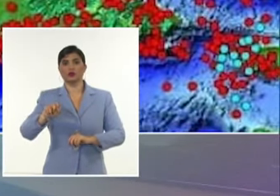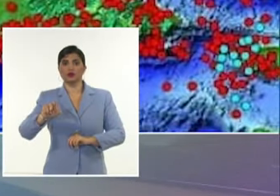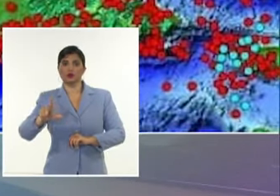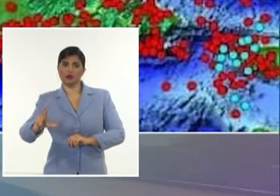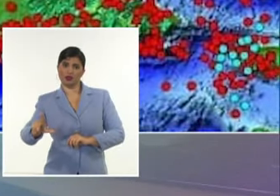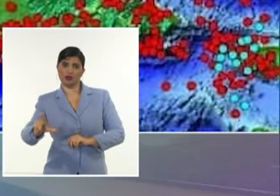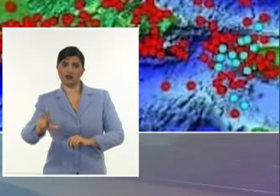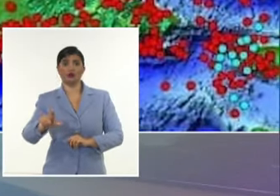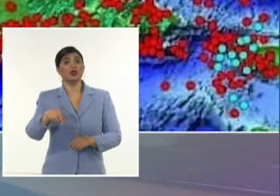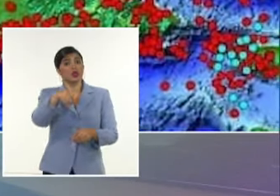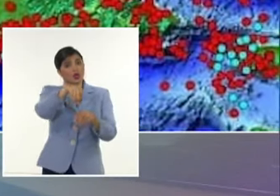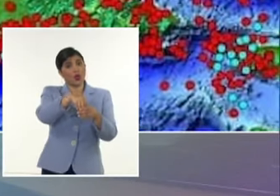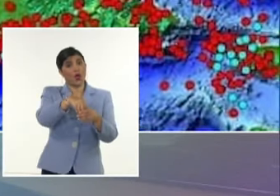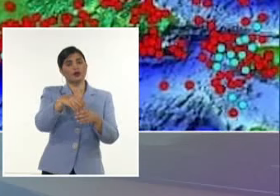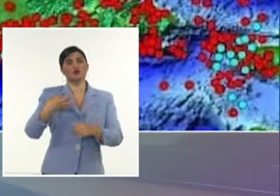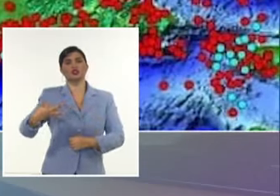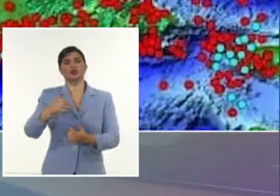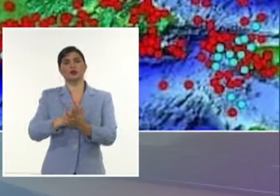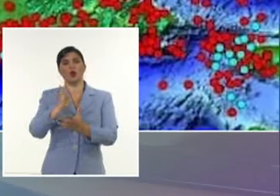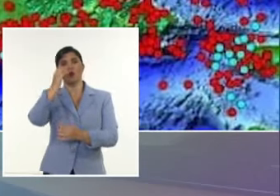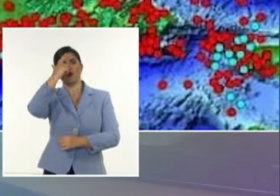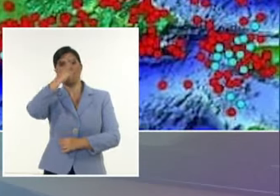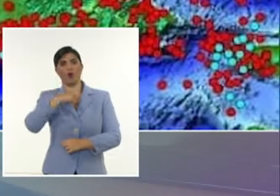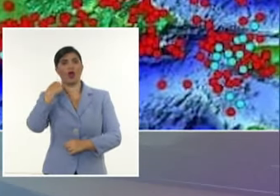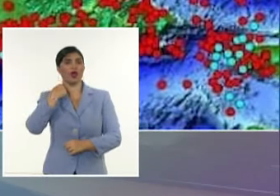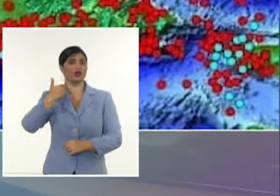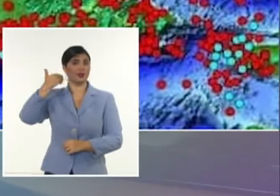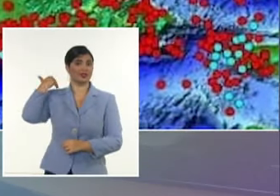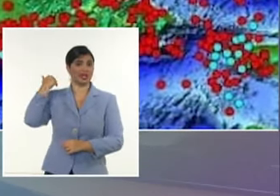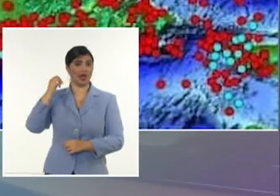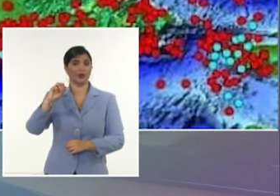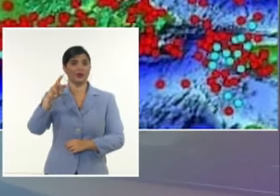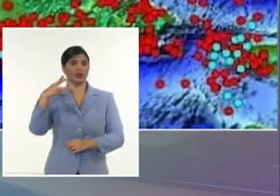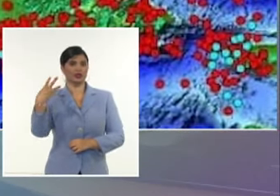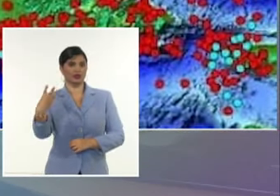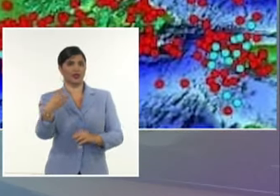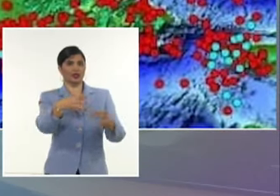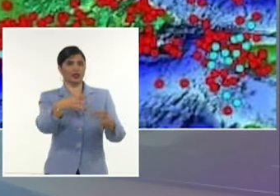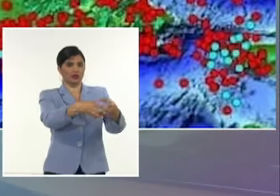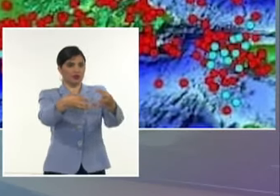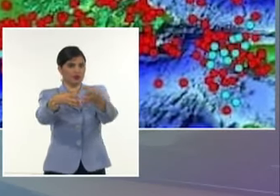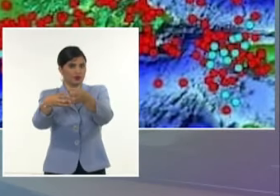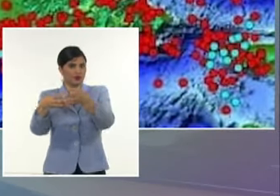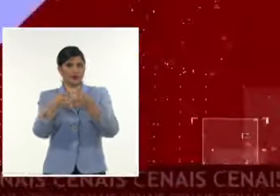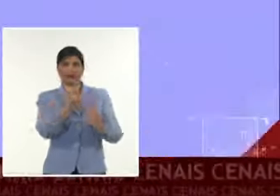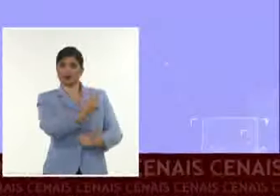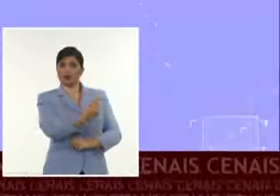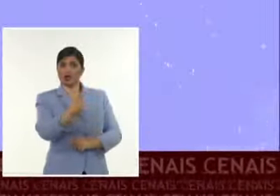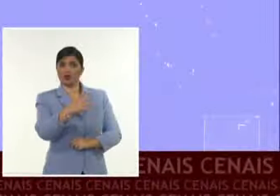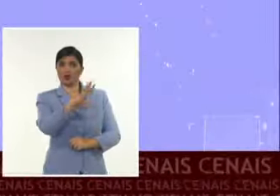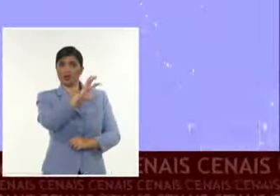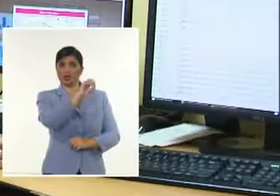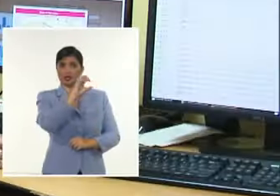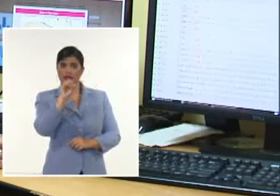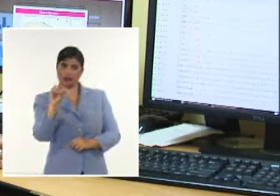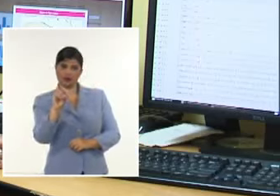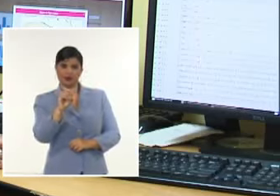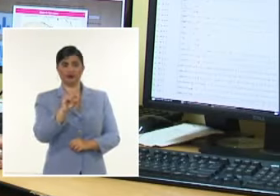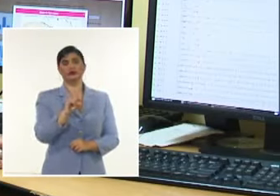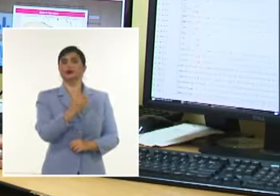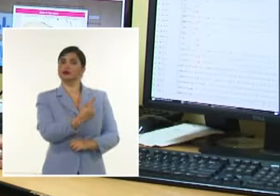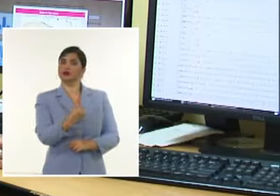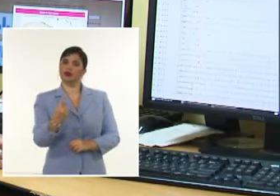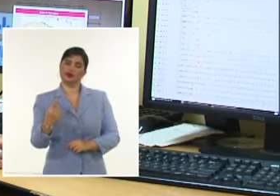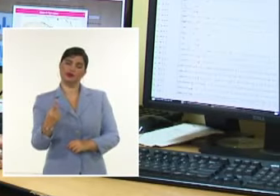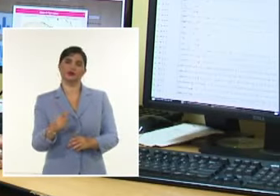En la zona de Moa El año pasado Se registraron Tres eshambres De terremotos Cada uno Con unos 500 sismos Sin embargo Esto no es para